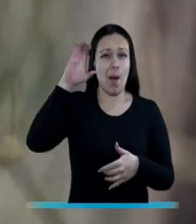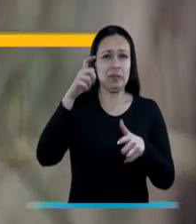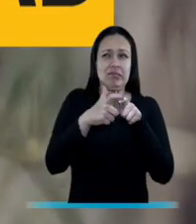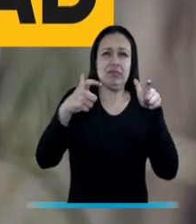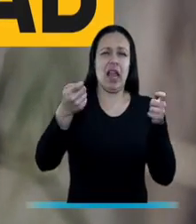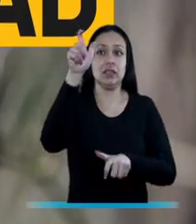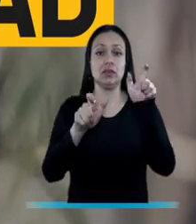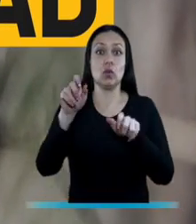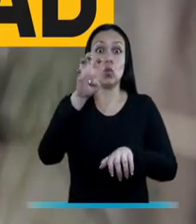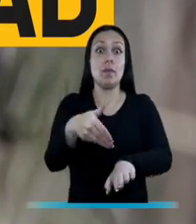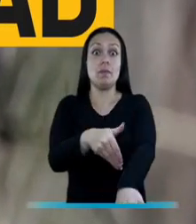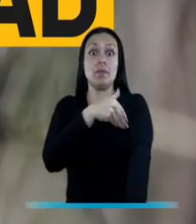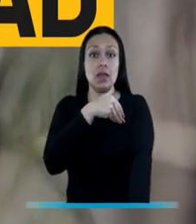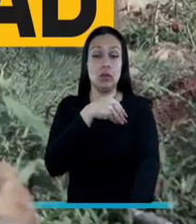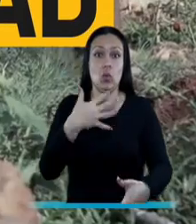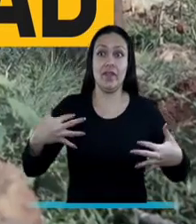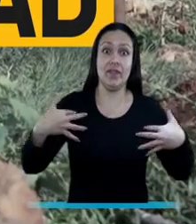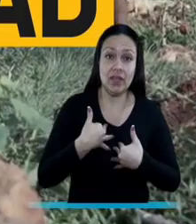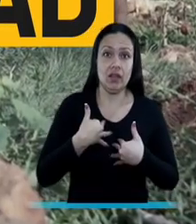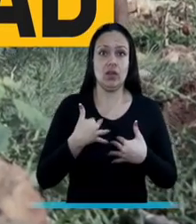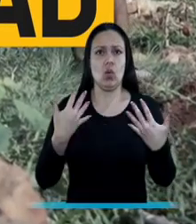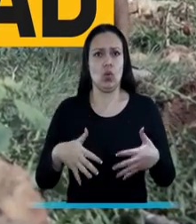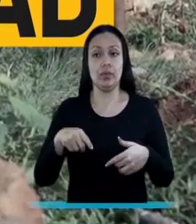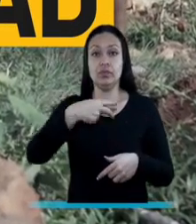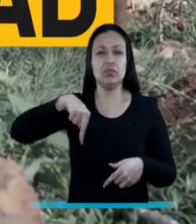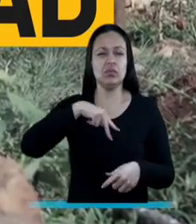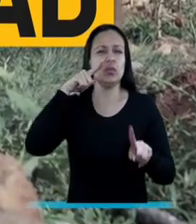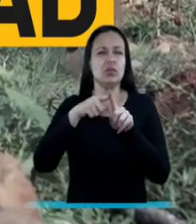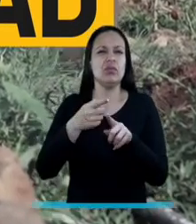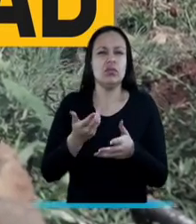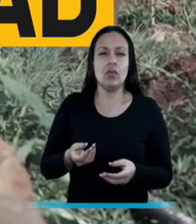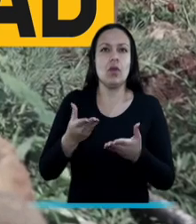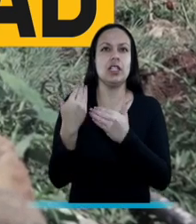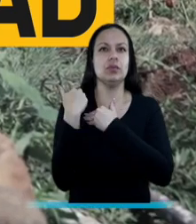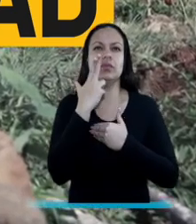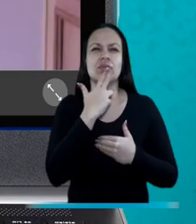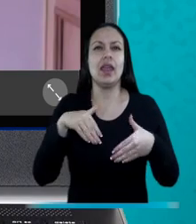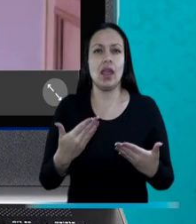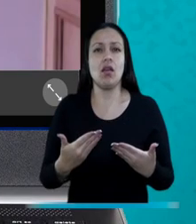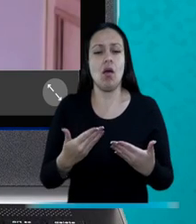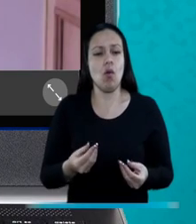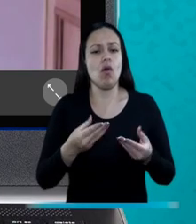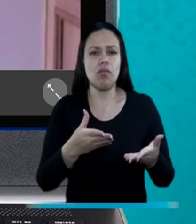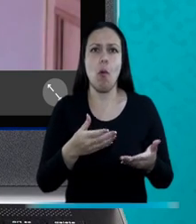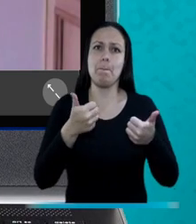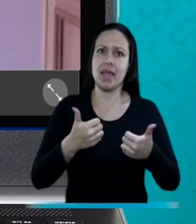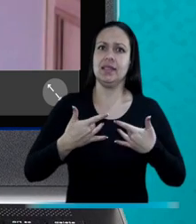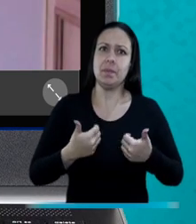Hoy tenemos más de 9 millones de víctimas y nuestra tarea es justamente velar porque puedan acceder y gozar